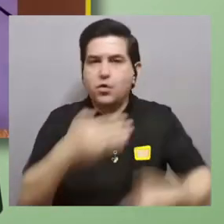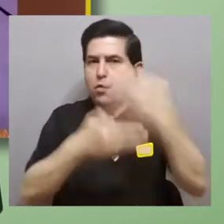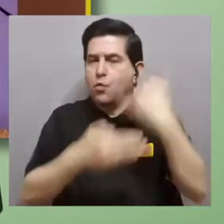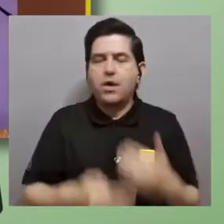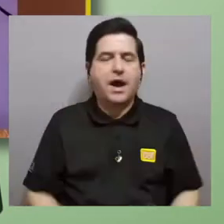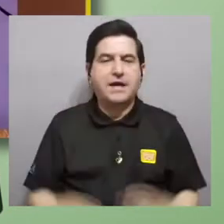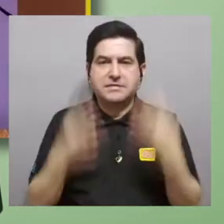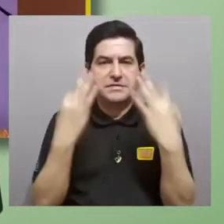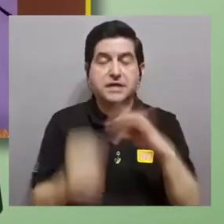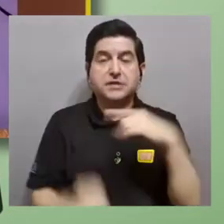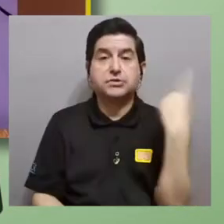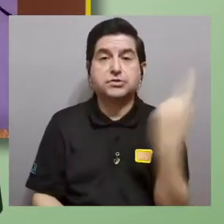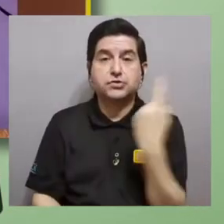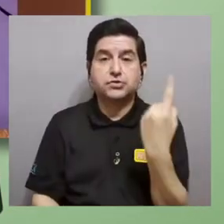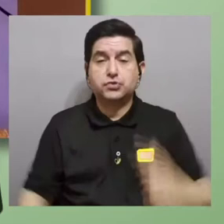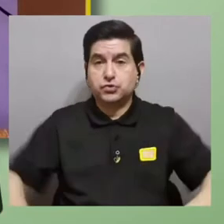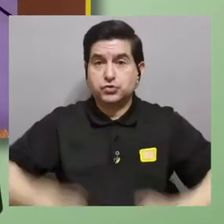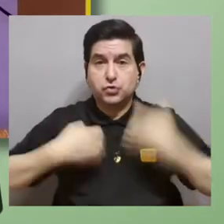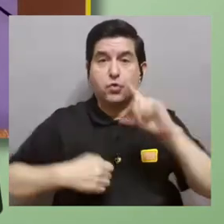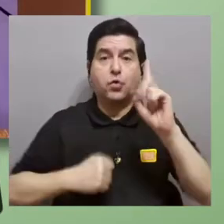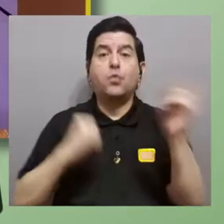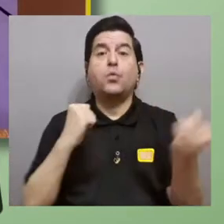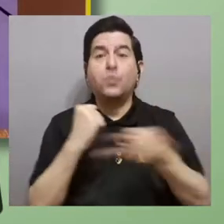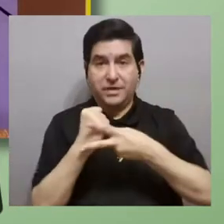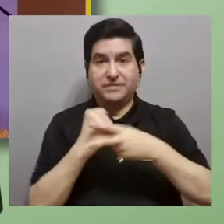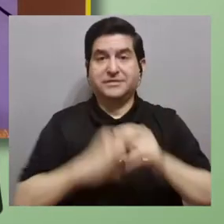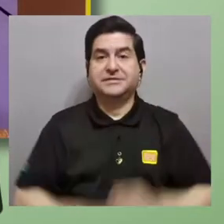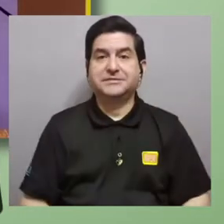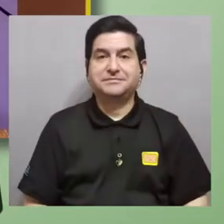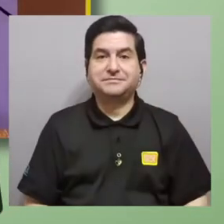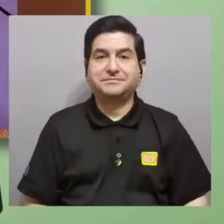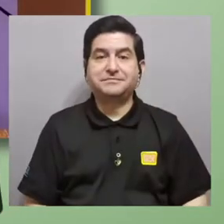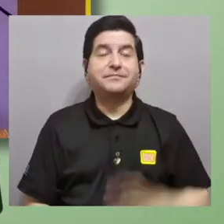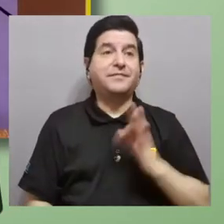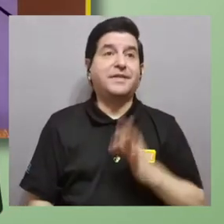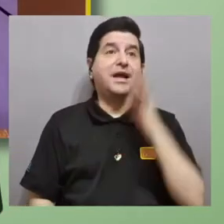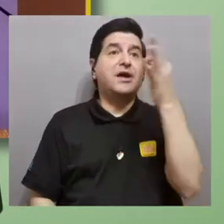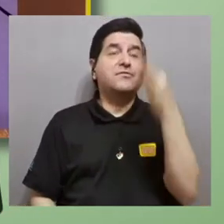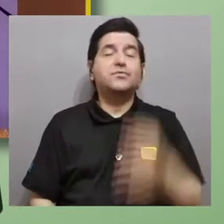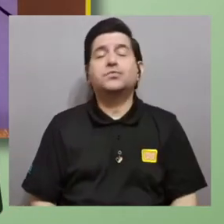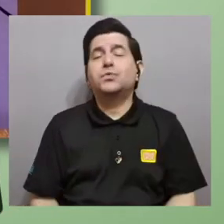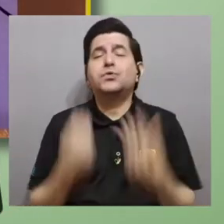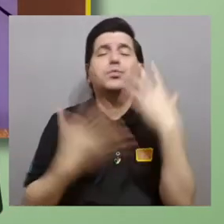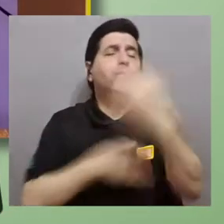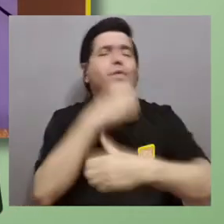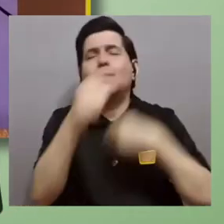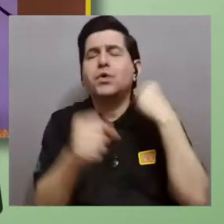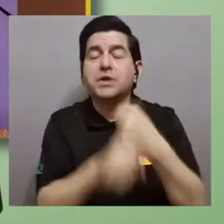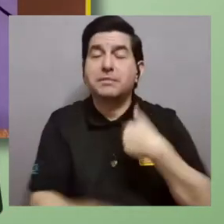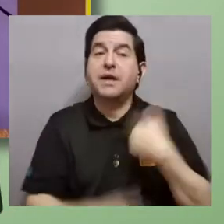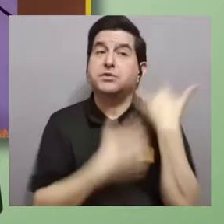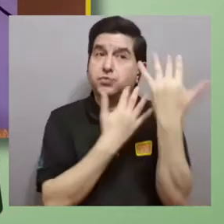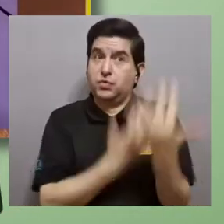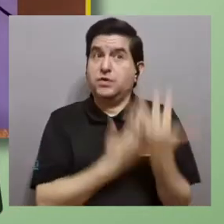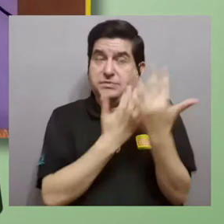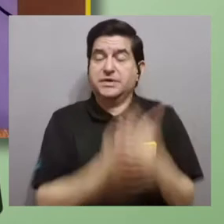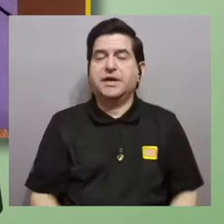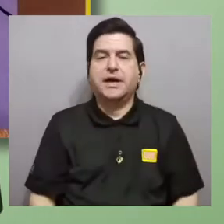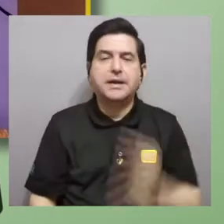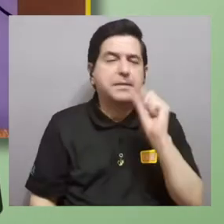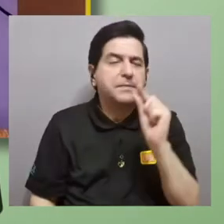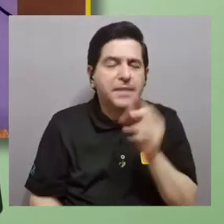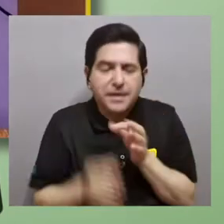intentado antes. Y solo existirá esta vez. Durante los próximos muchos años, espero,